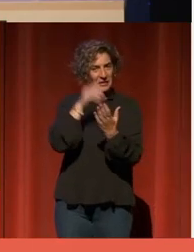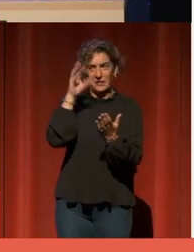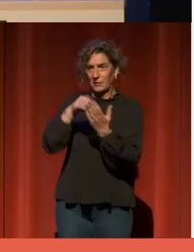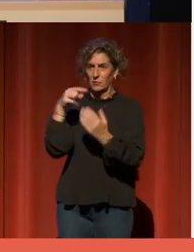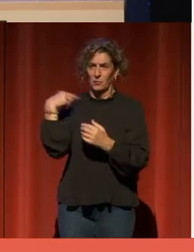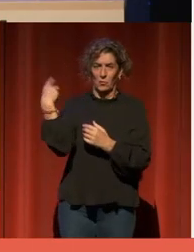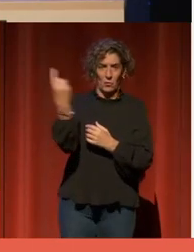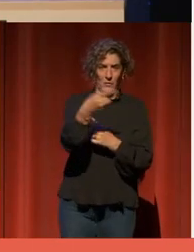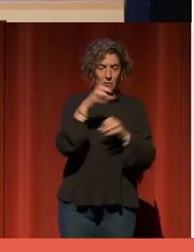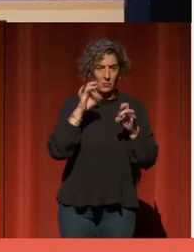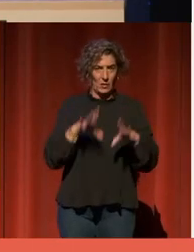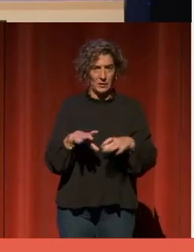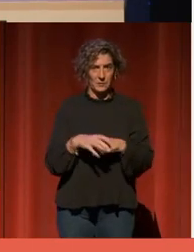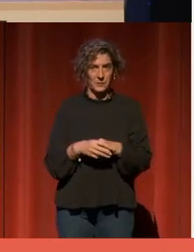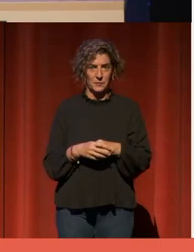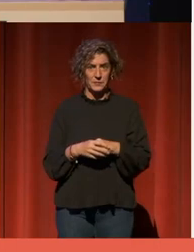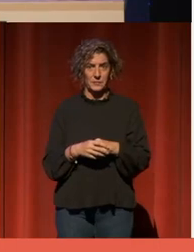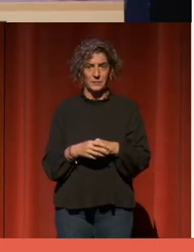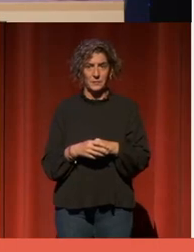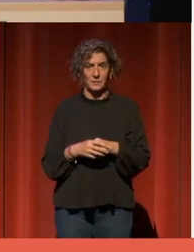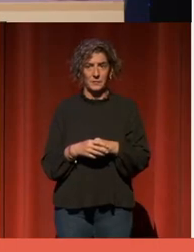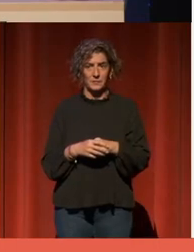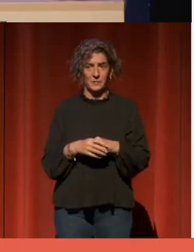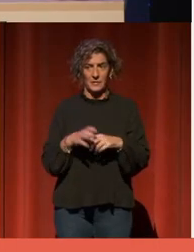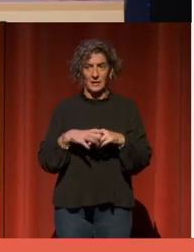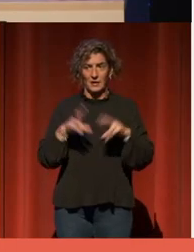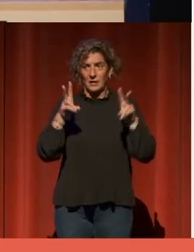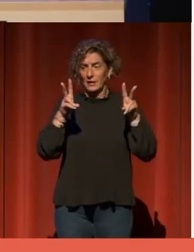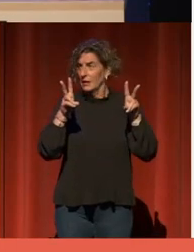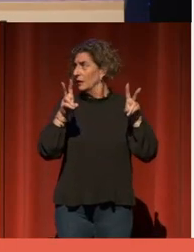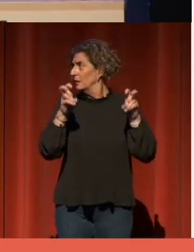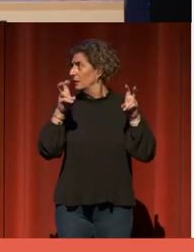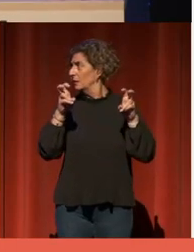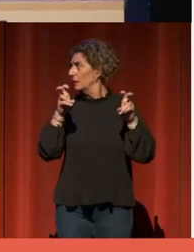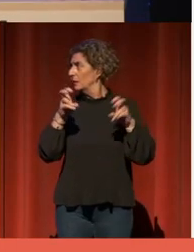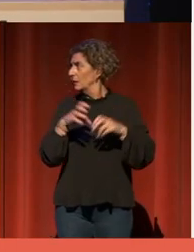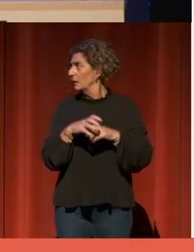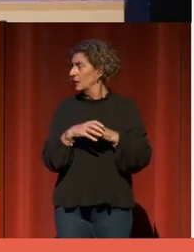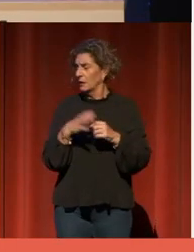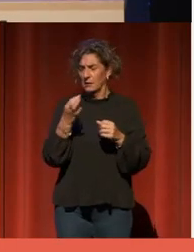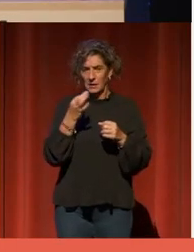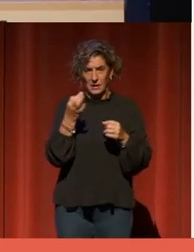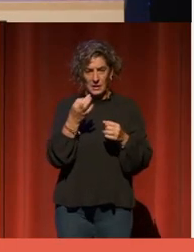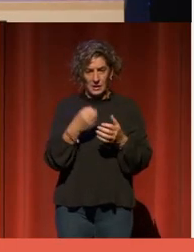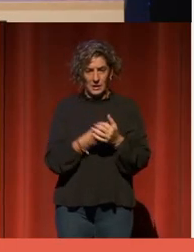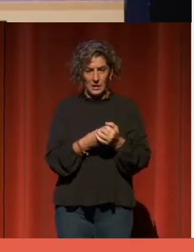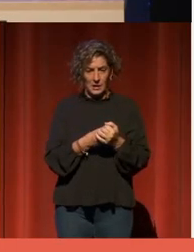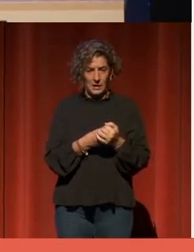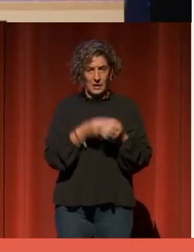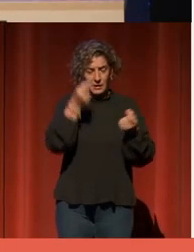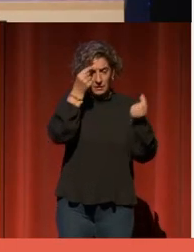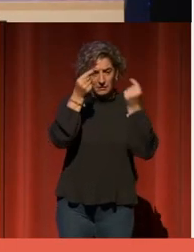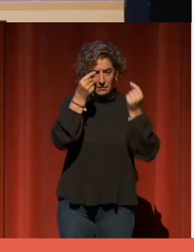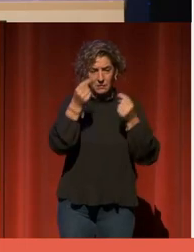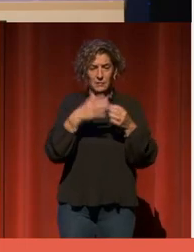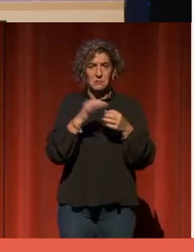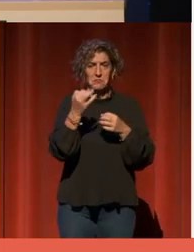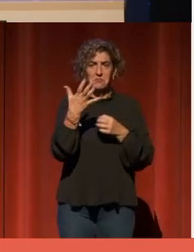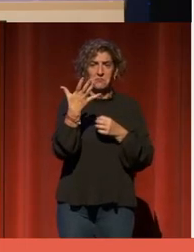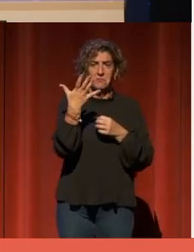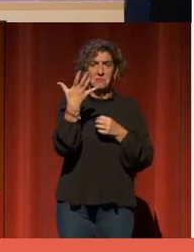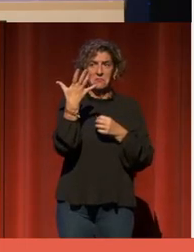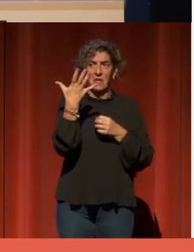hablo solamente de títulos. Título, descripción, quién lo provee, qué licencia tiene. Un promedio de 50